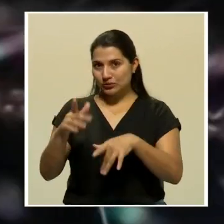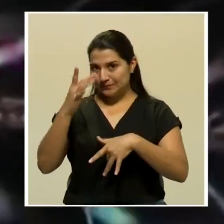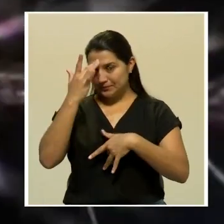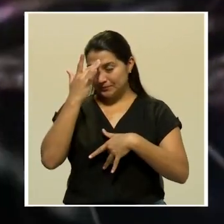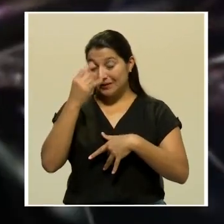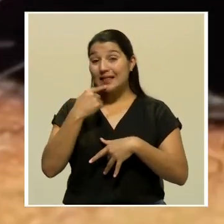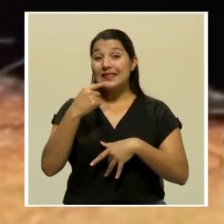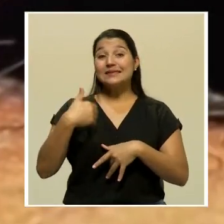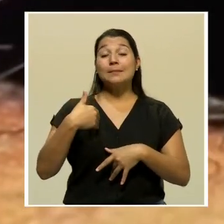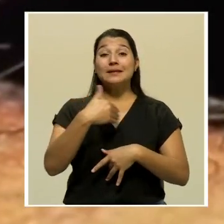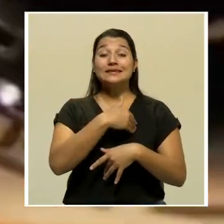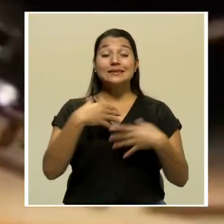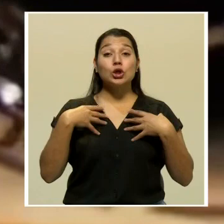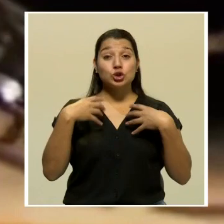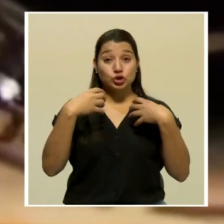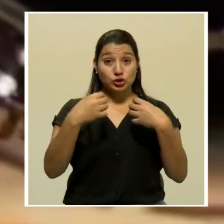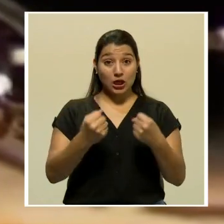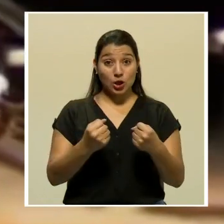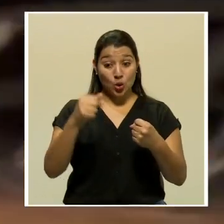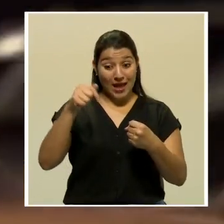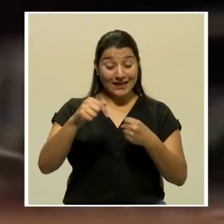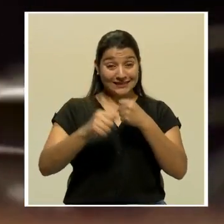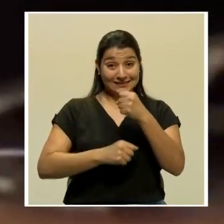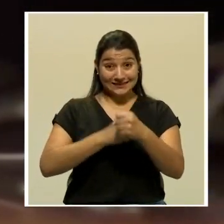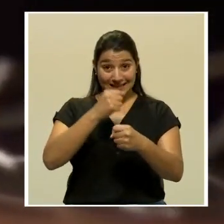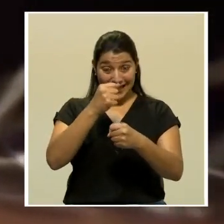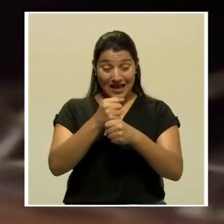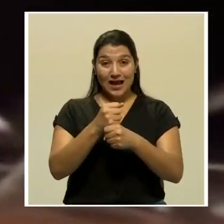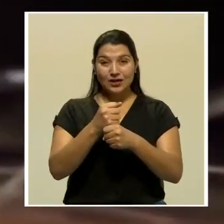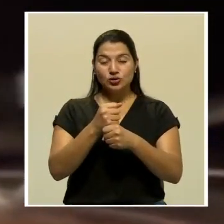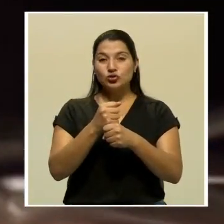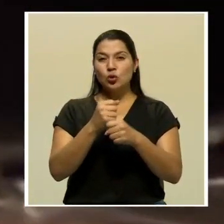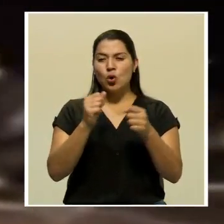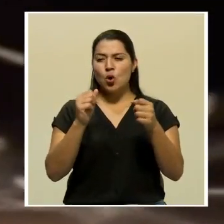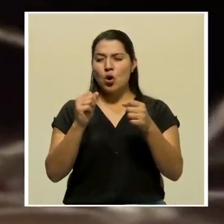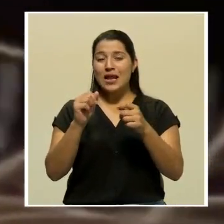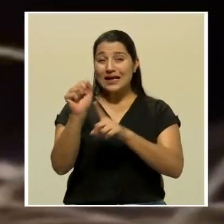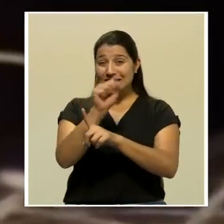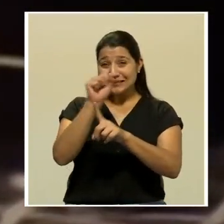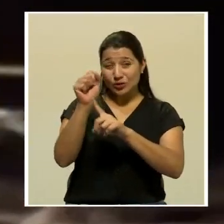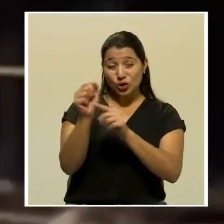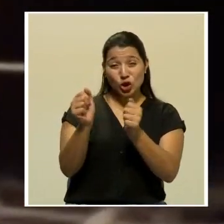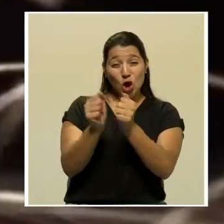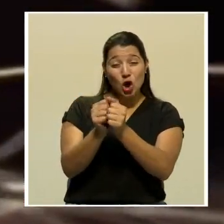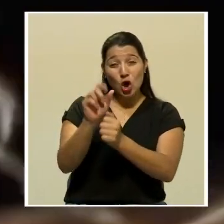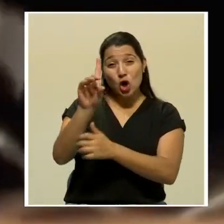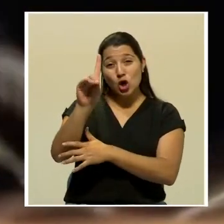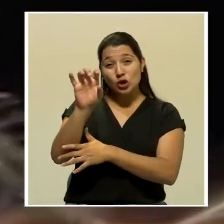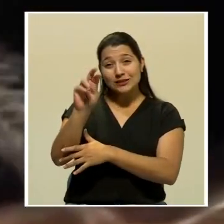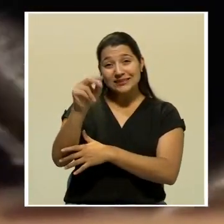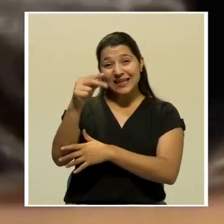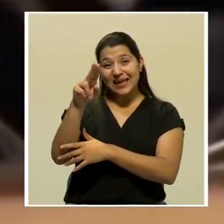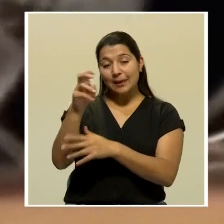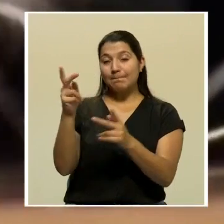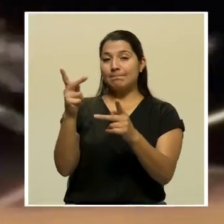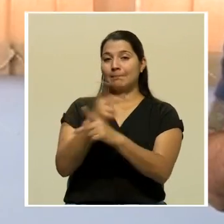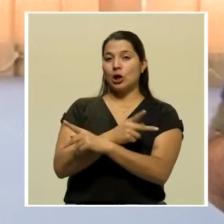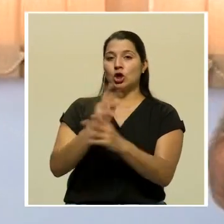Según el Ministerio de Salud, en lo que llevamos del presente año, el panorama con el dengue es aún más oscuro que el año anterior.